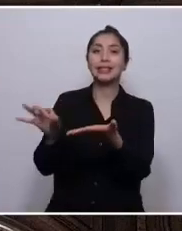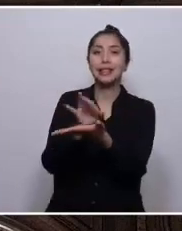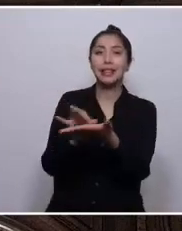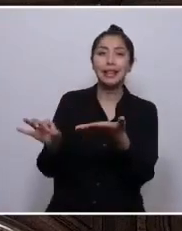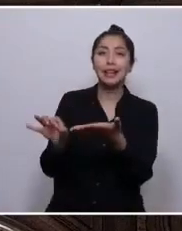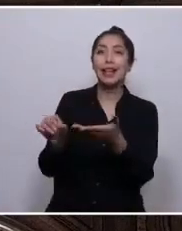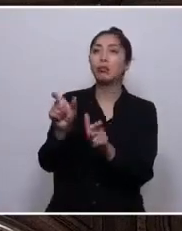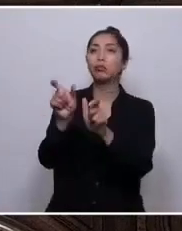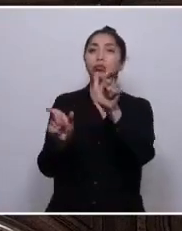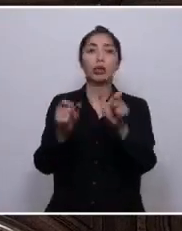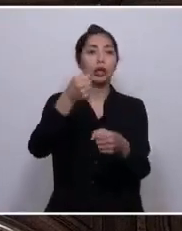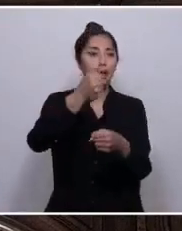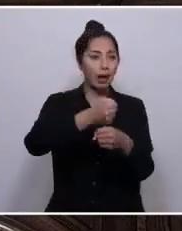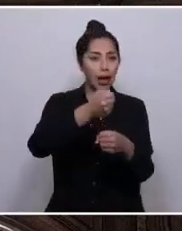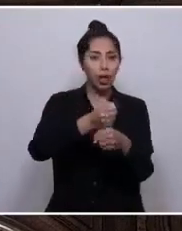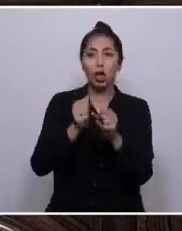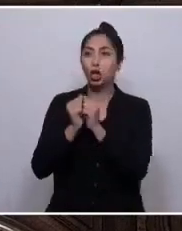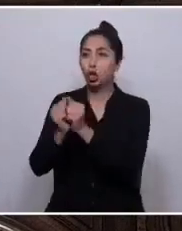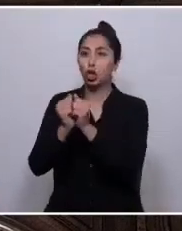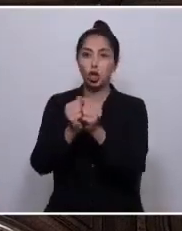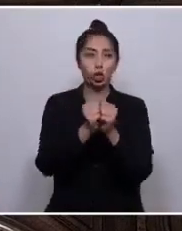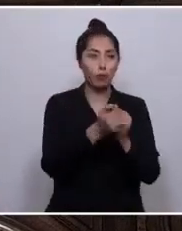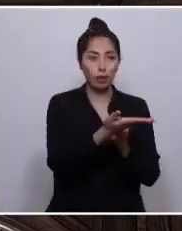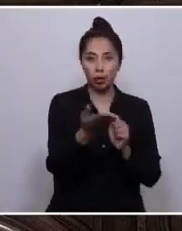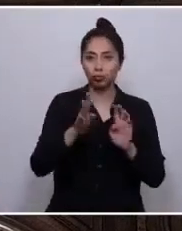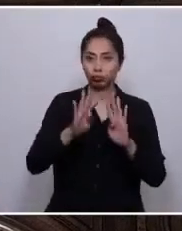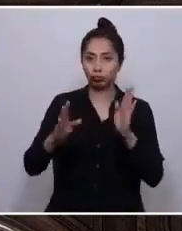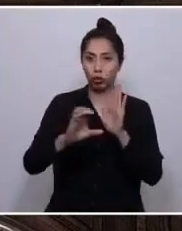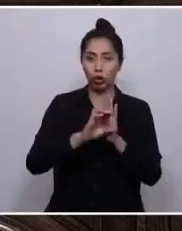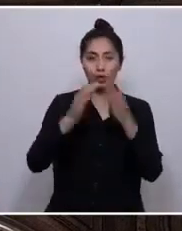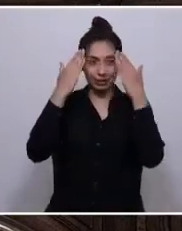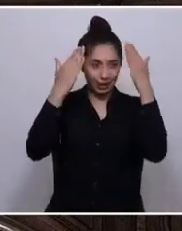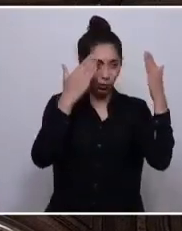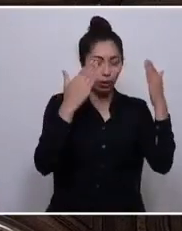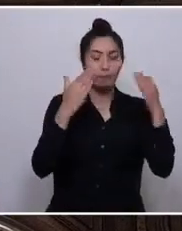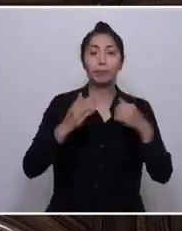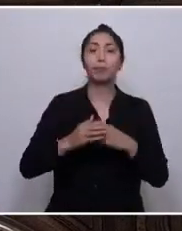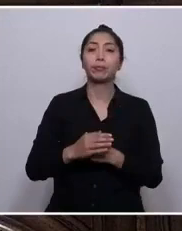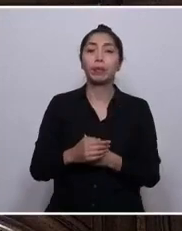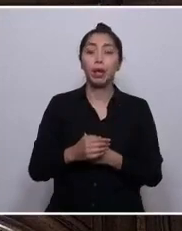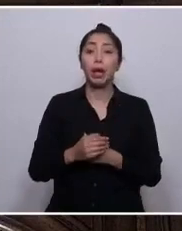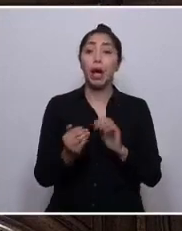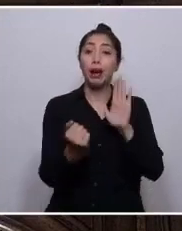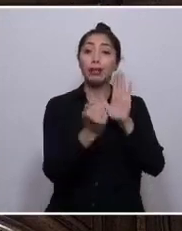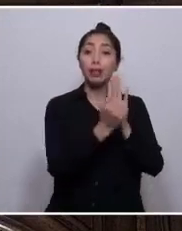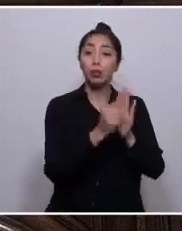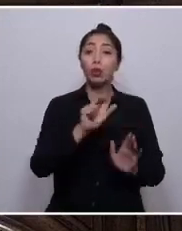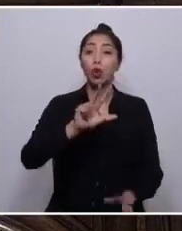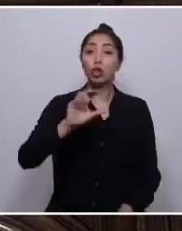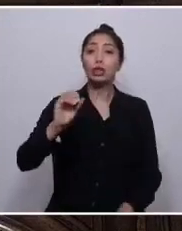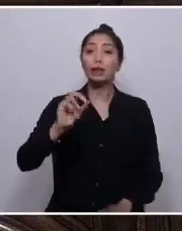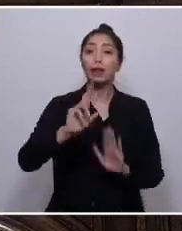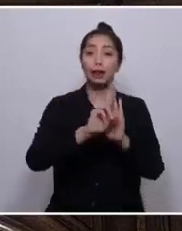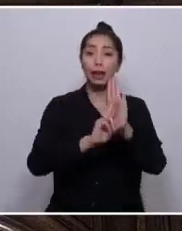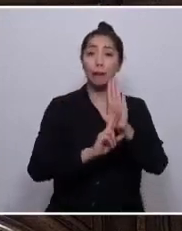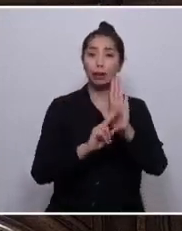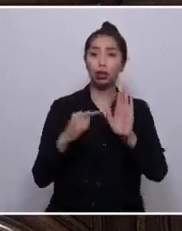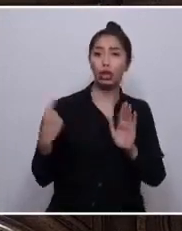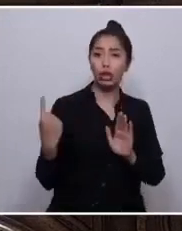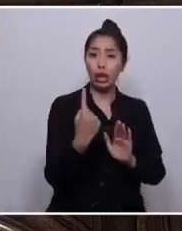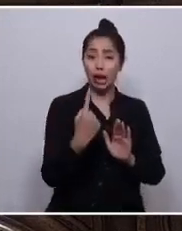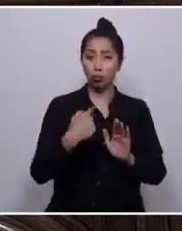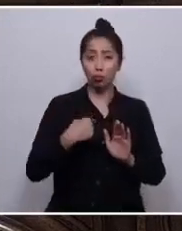trabajadores, compañeras y compañeros. En cumplimiento de lo dispuesto en el artículo 80 del reglamento general, vengo a